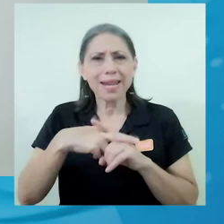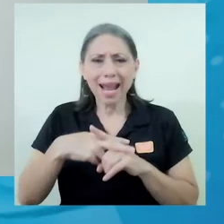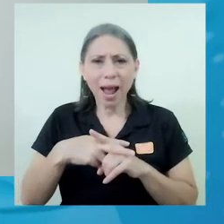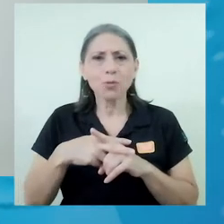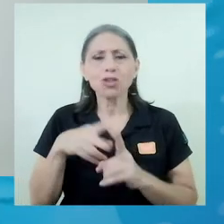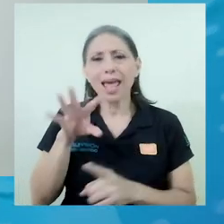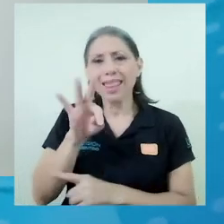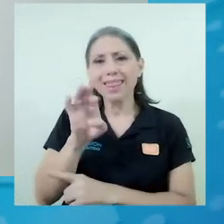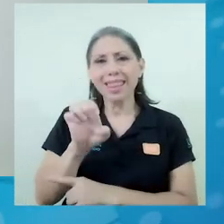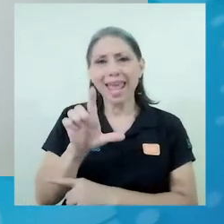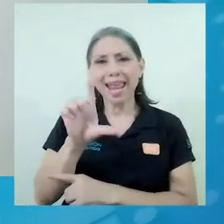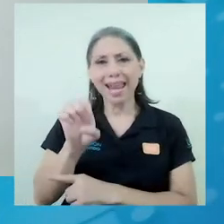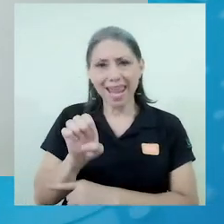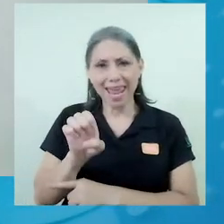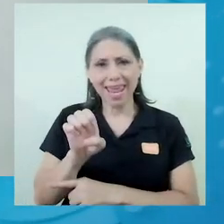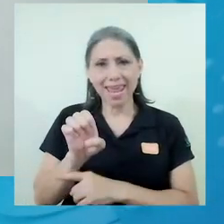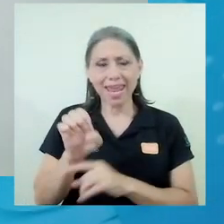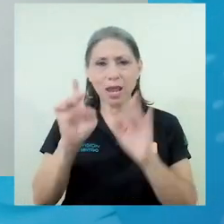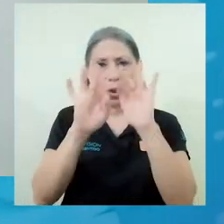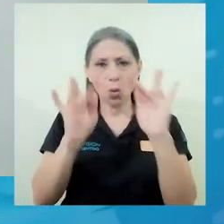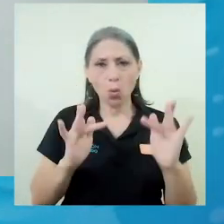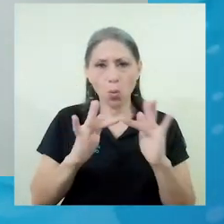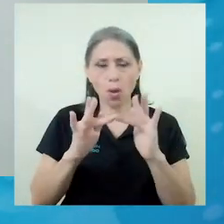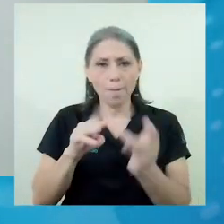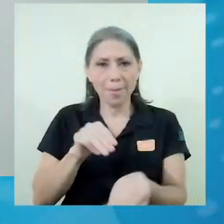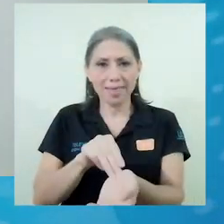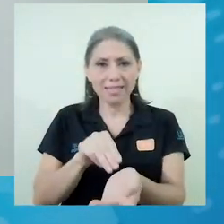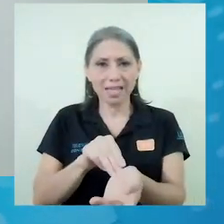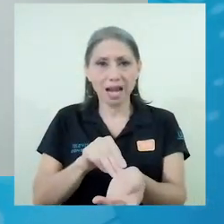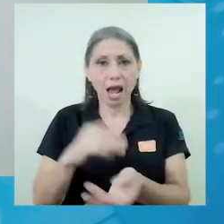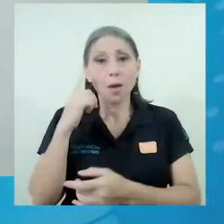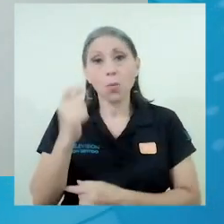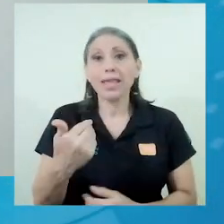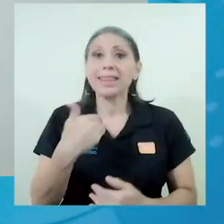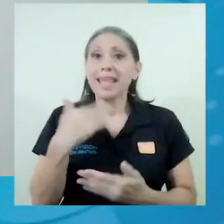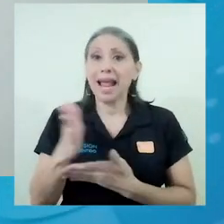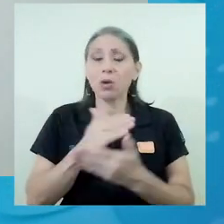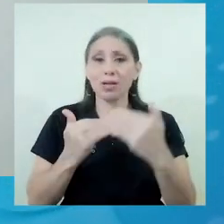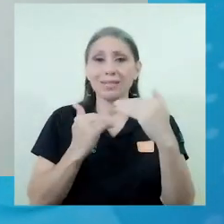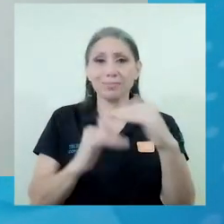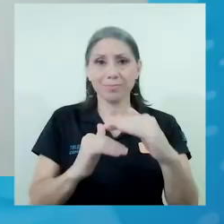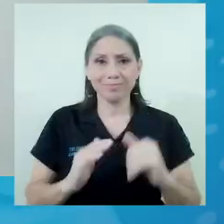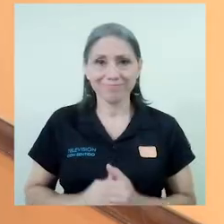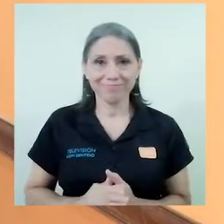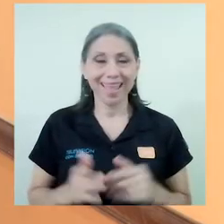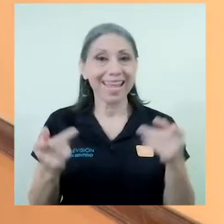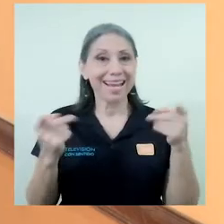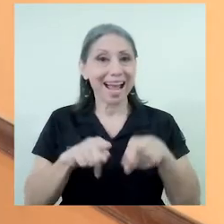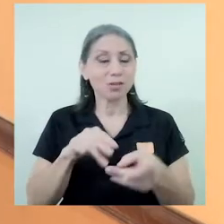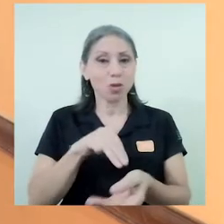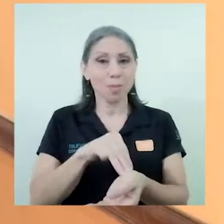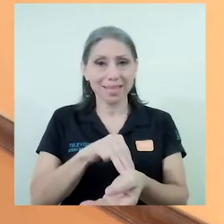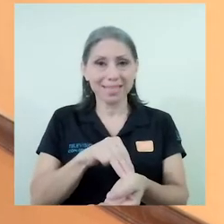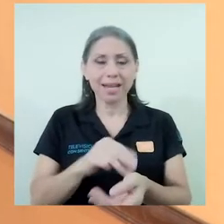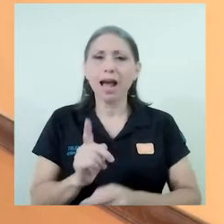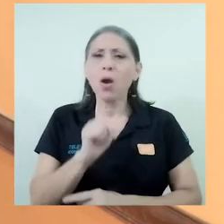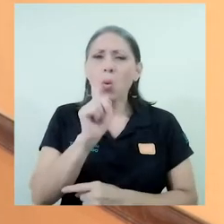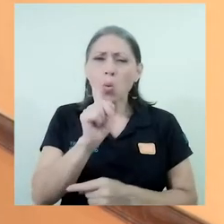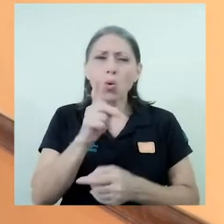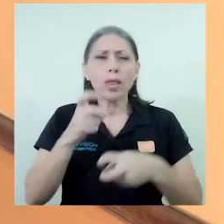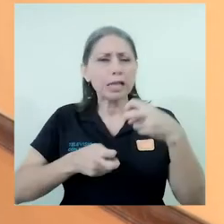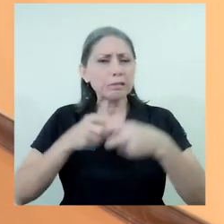la telemedicina tiene sus limitaciones y en el caso de medicina, una de las